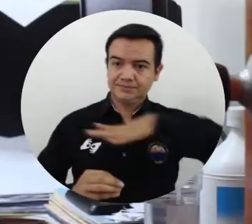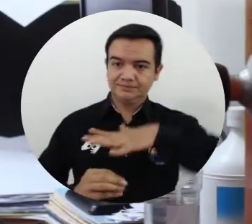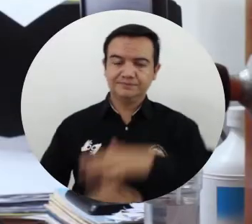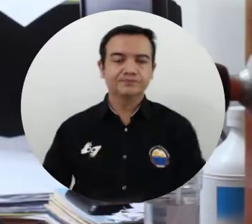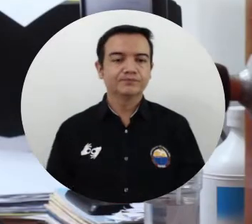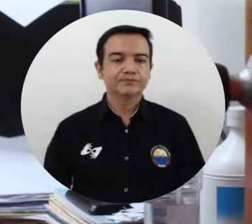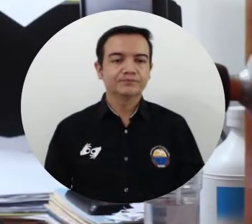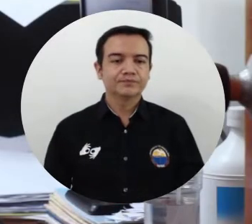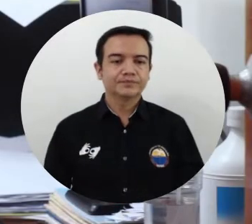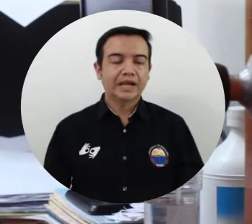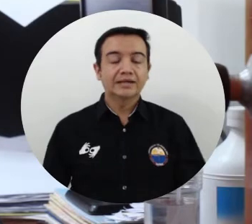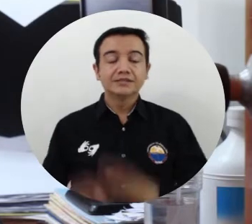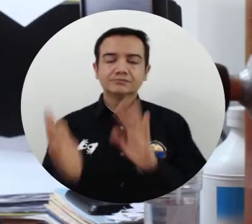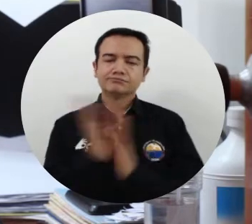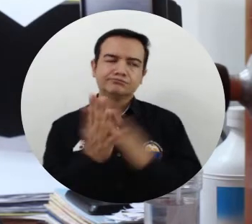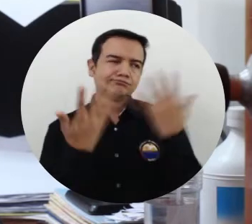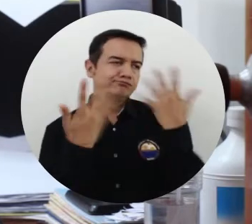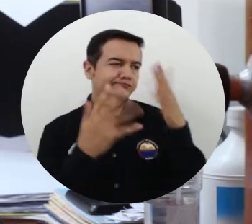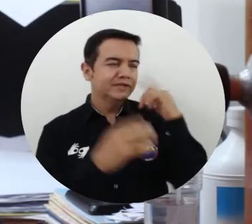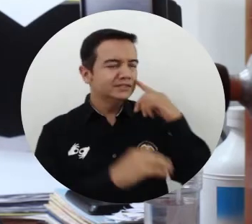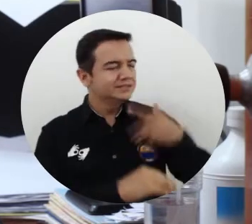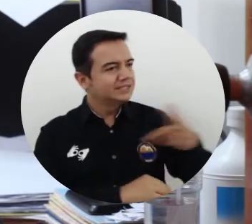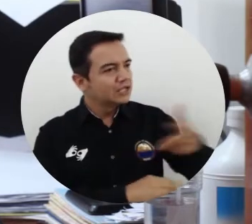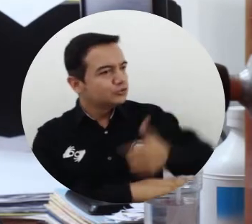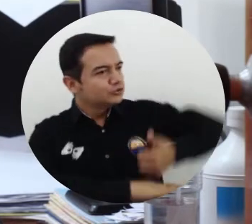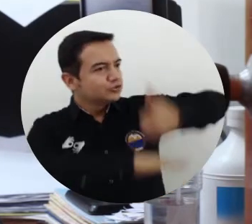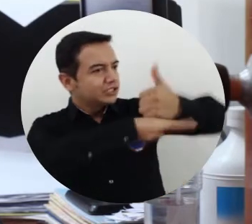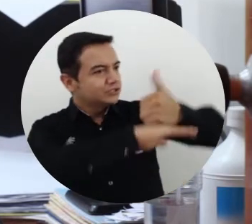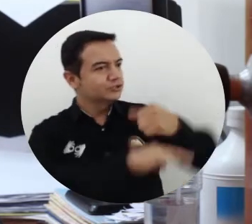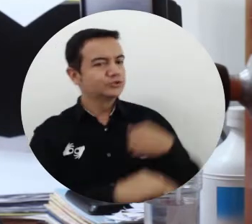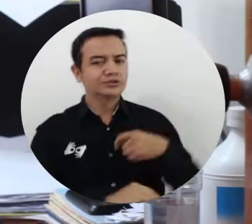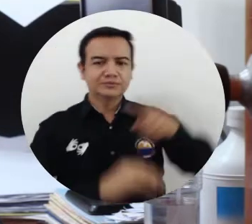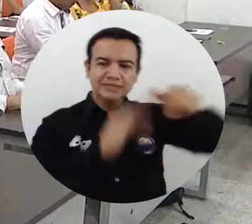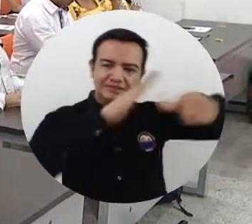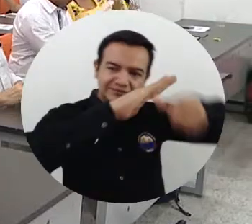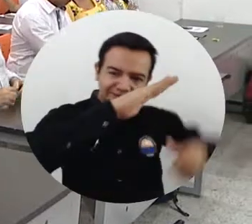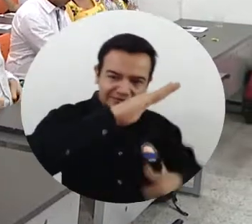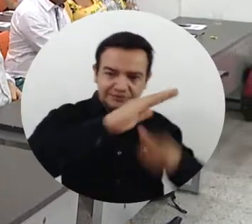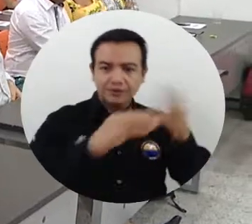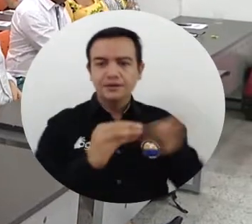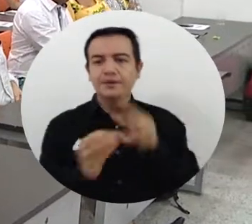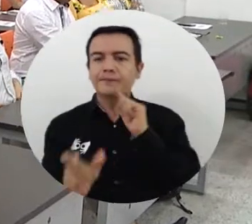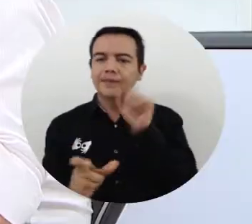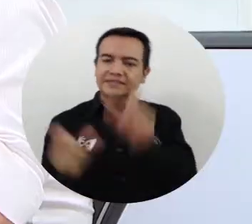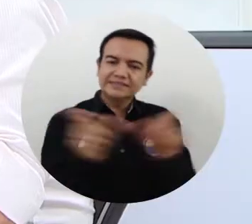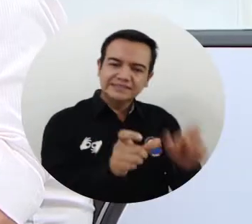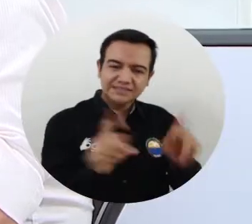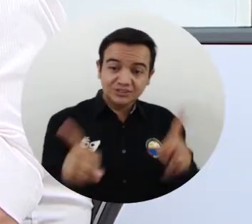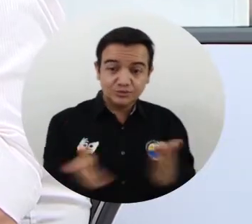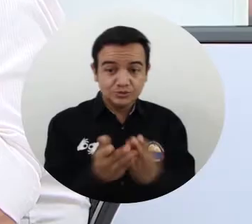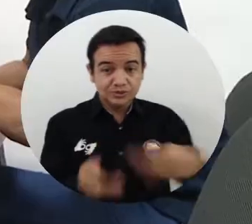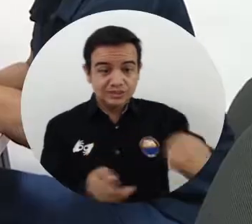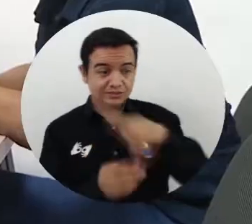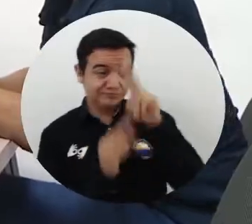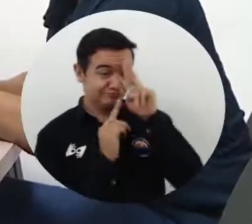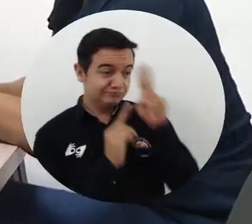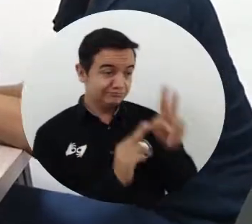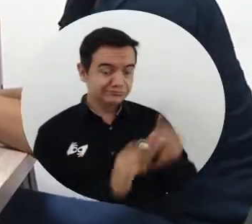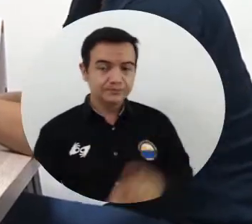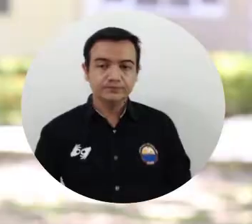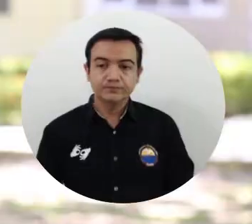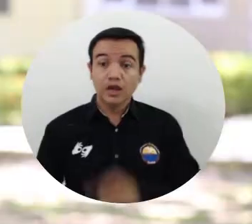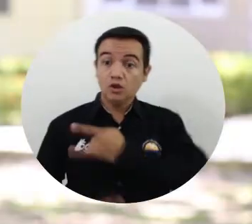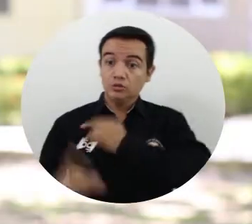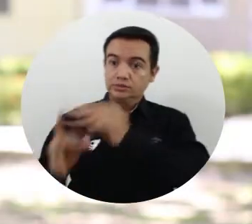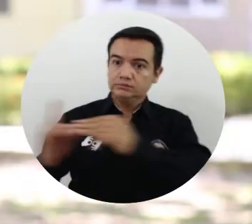rector, a las directivas y todo el cuerpo de docentes y estudiantes que hacen parte de la Universidad por este reconocimiento.